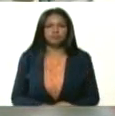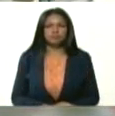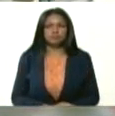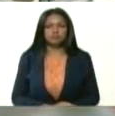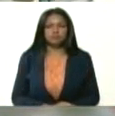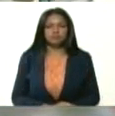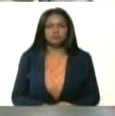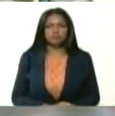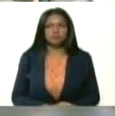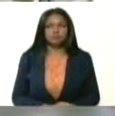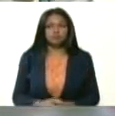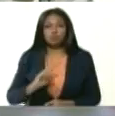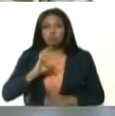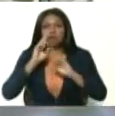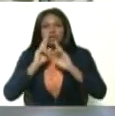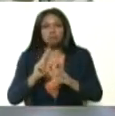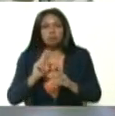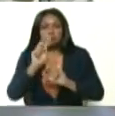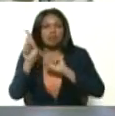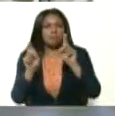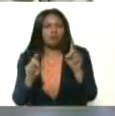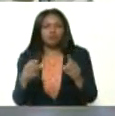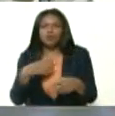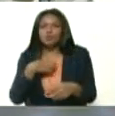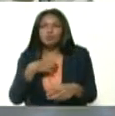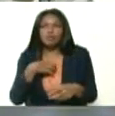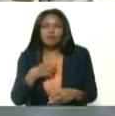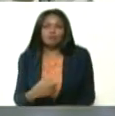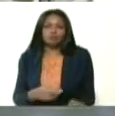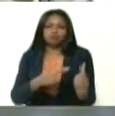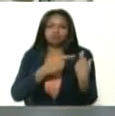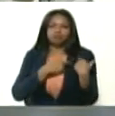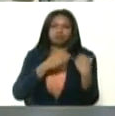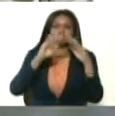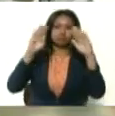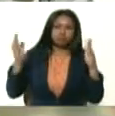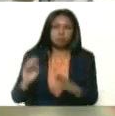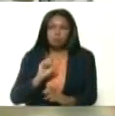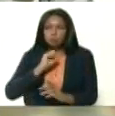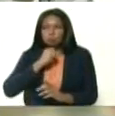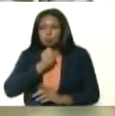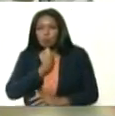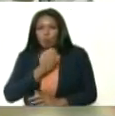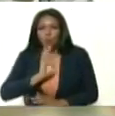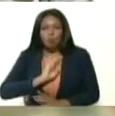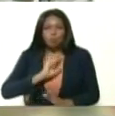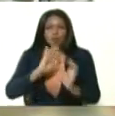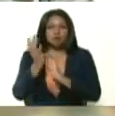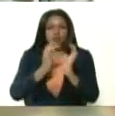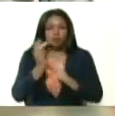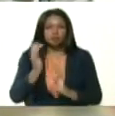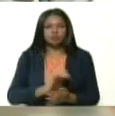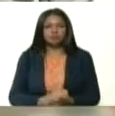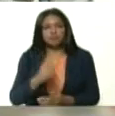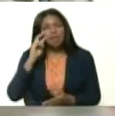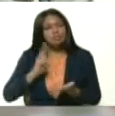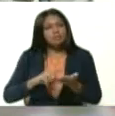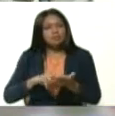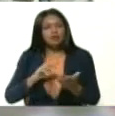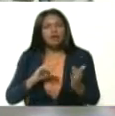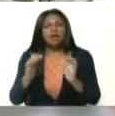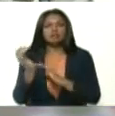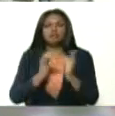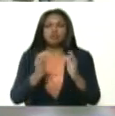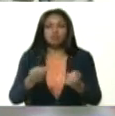Nunca podremos responder este tipo de preguntas. Pertenecen al mundo secreto de Jesús. Lo cierto es que Jesús